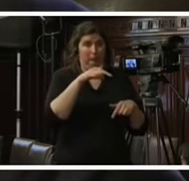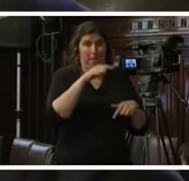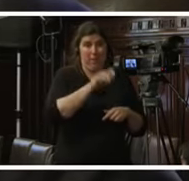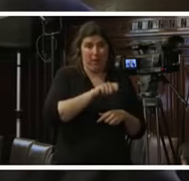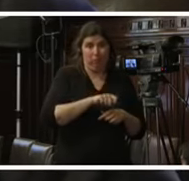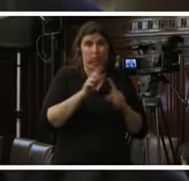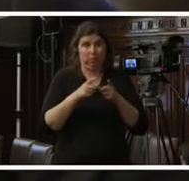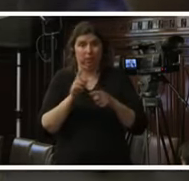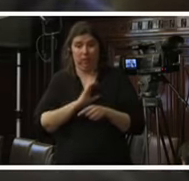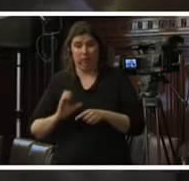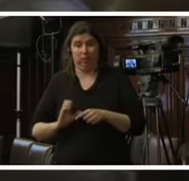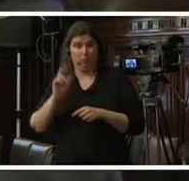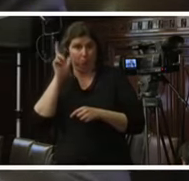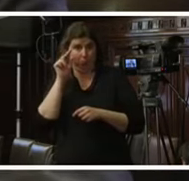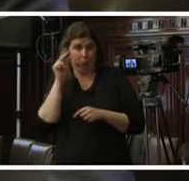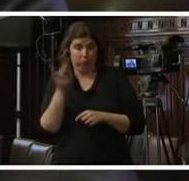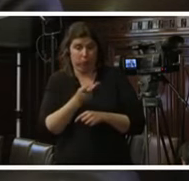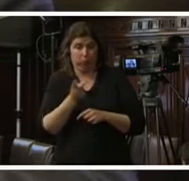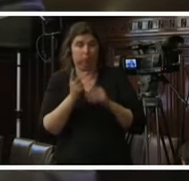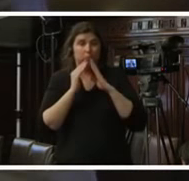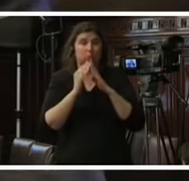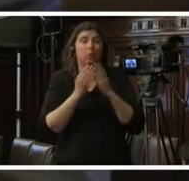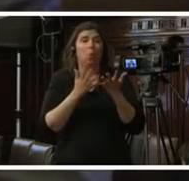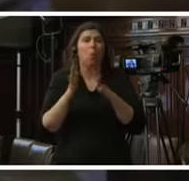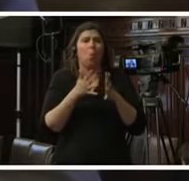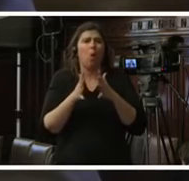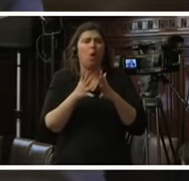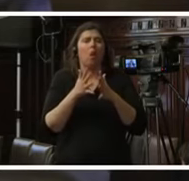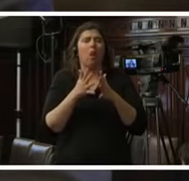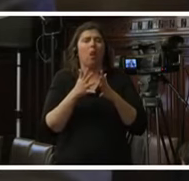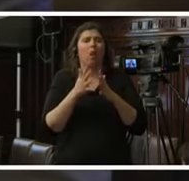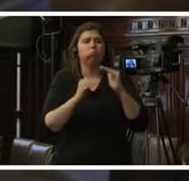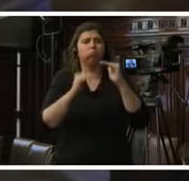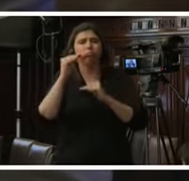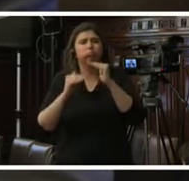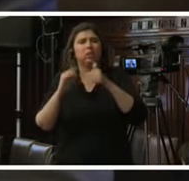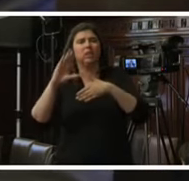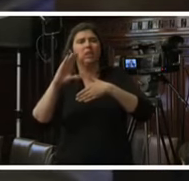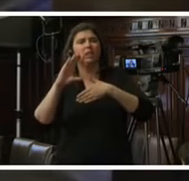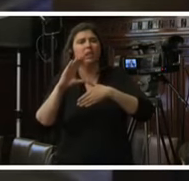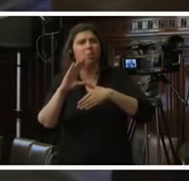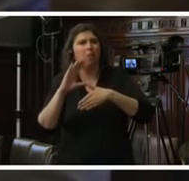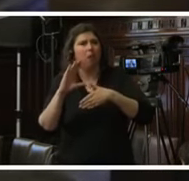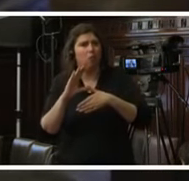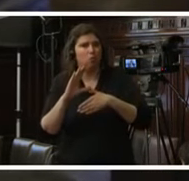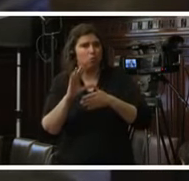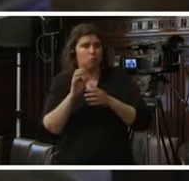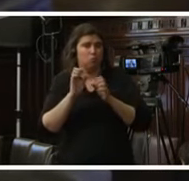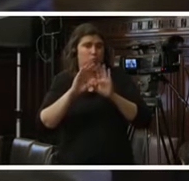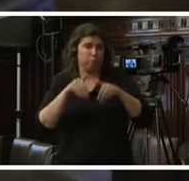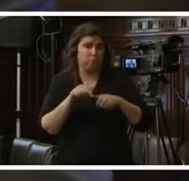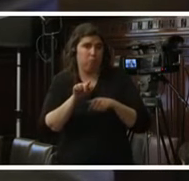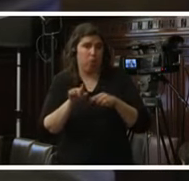cuáles estimarían de acuerdo con los estándares interamericanos que ha establecido la propia